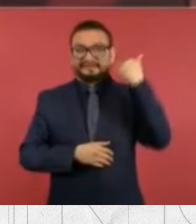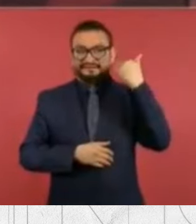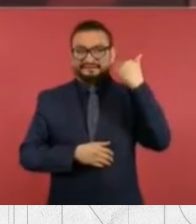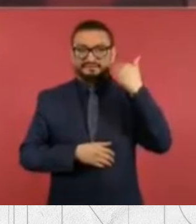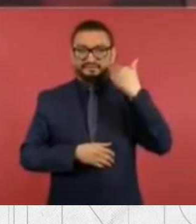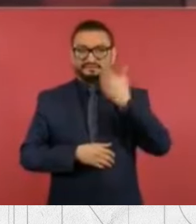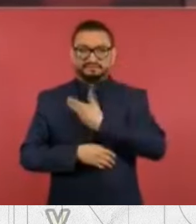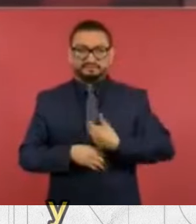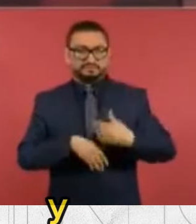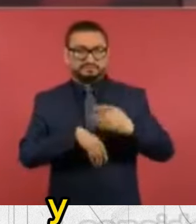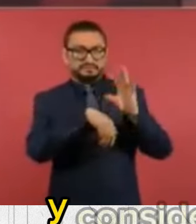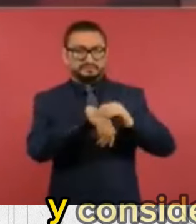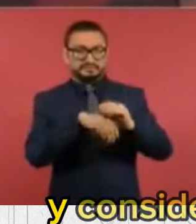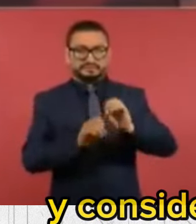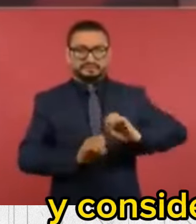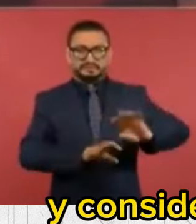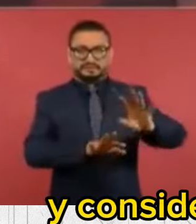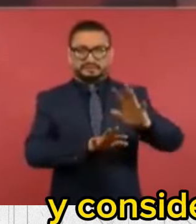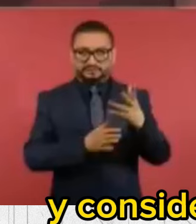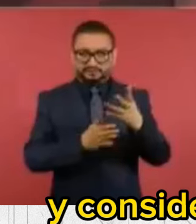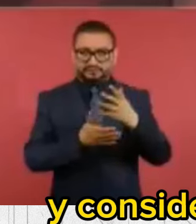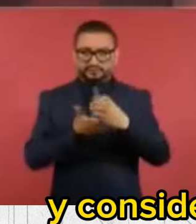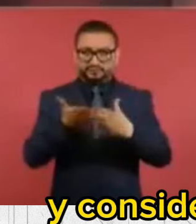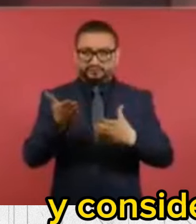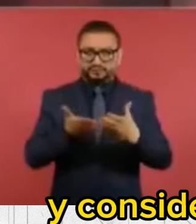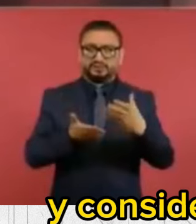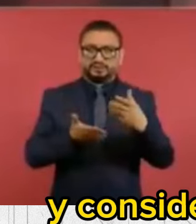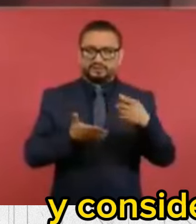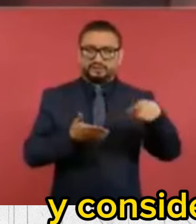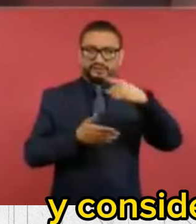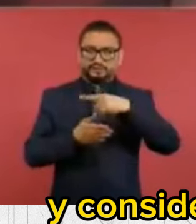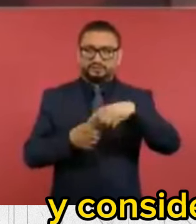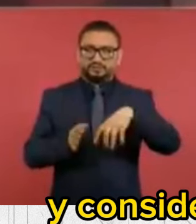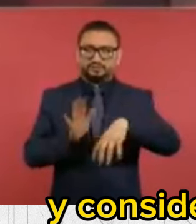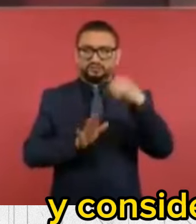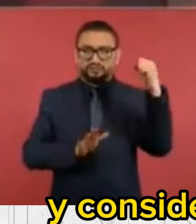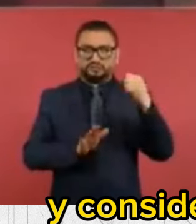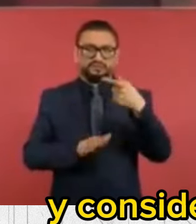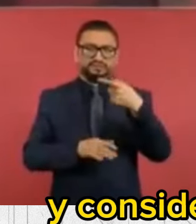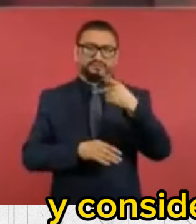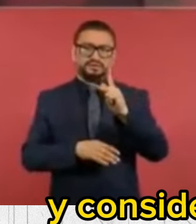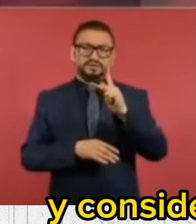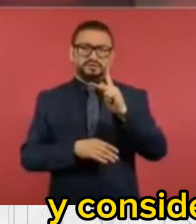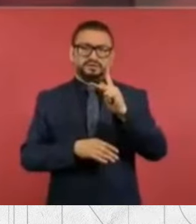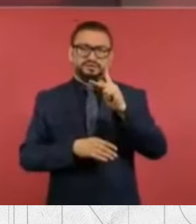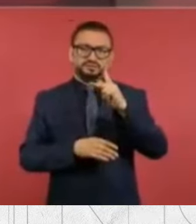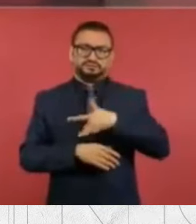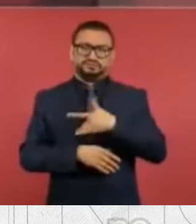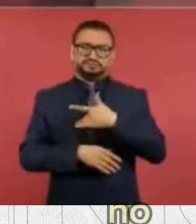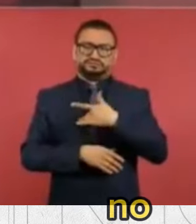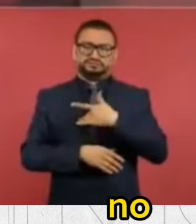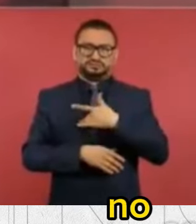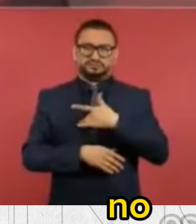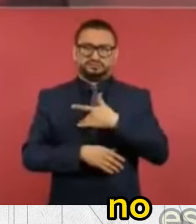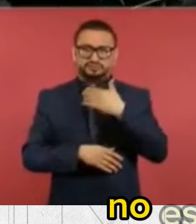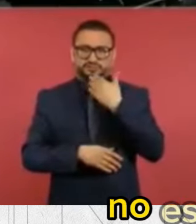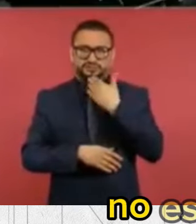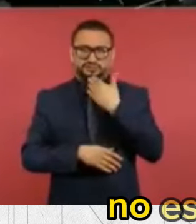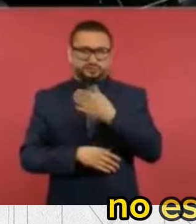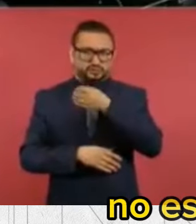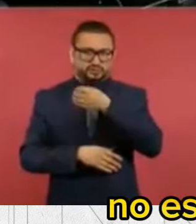y consideramos que se entregó de manera genérica, no